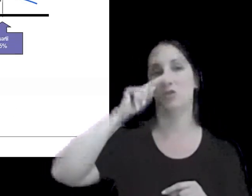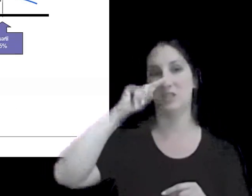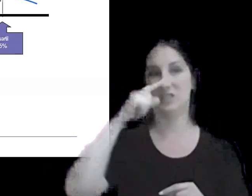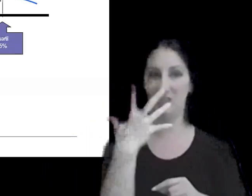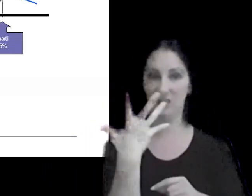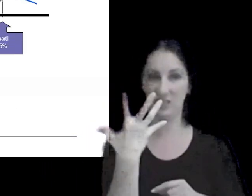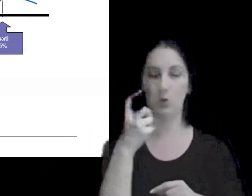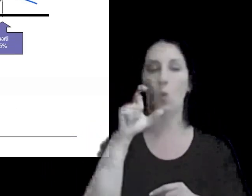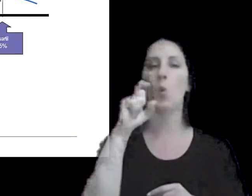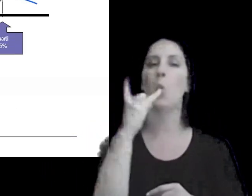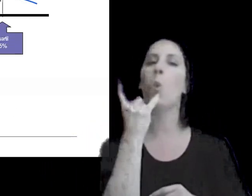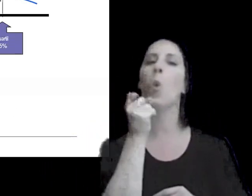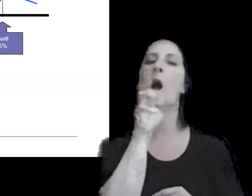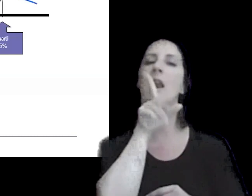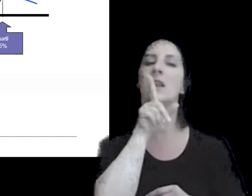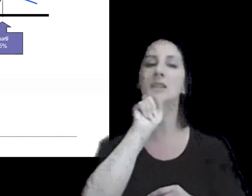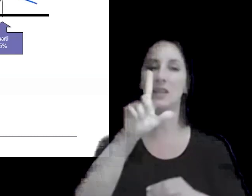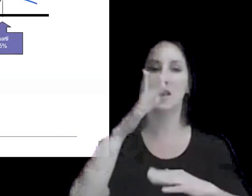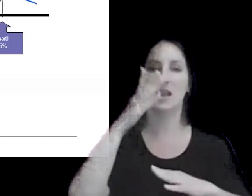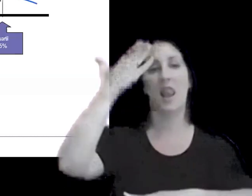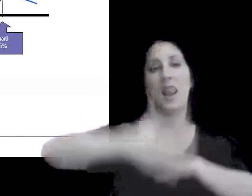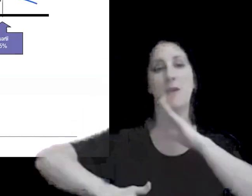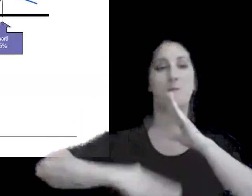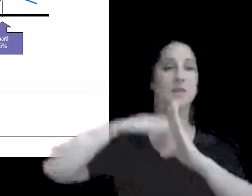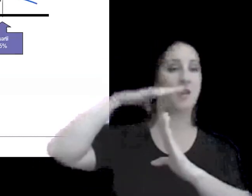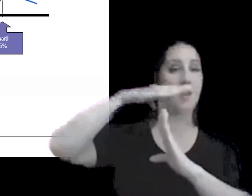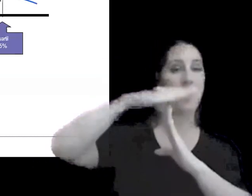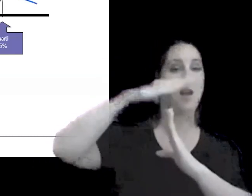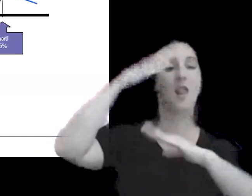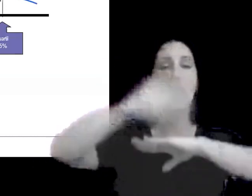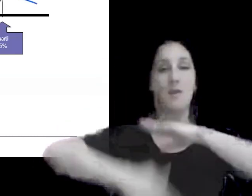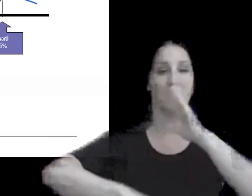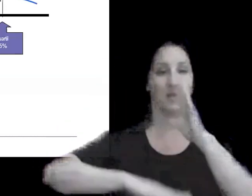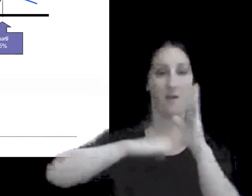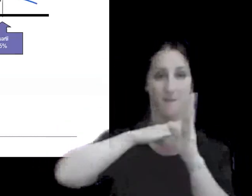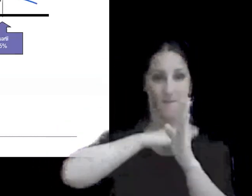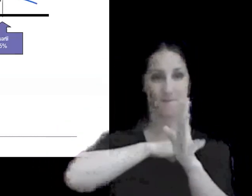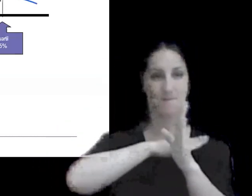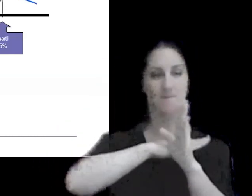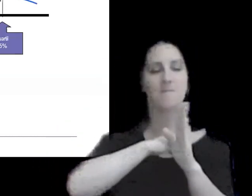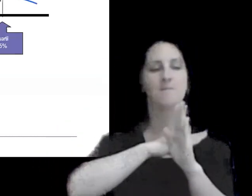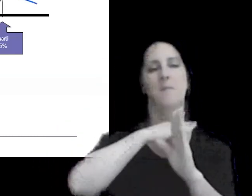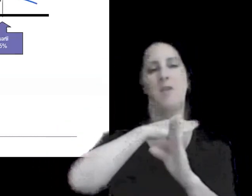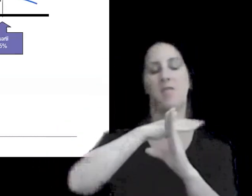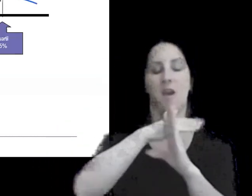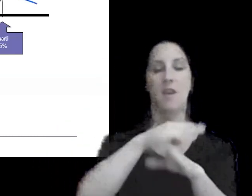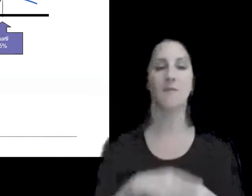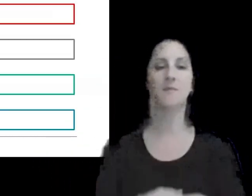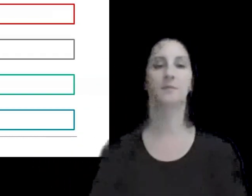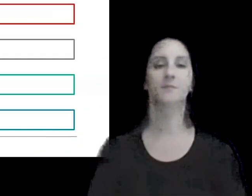como límites inferior y superior y la mediana como medida de tendencia central